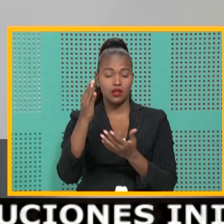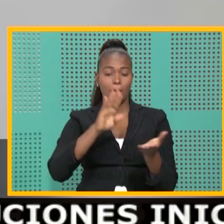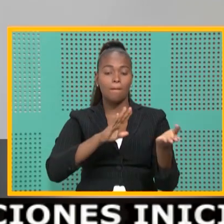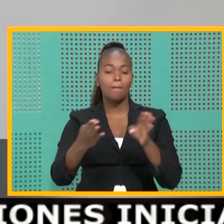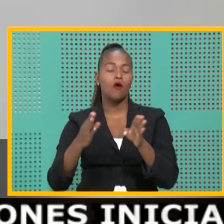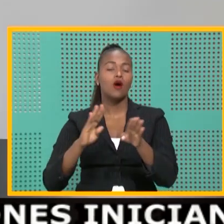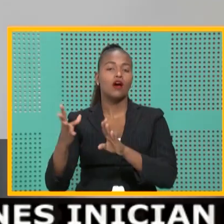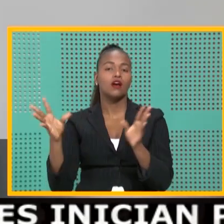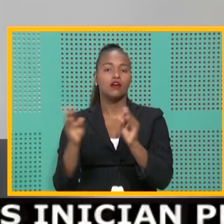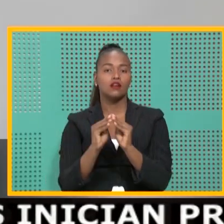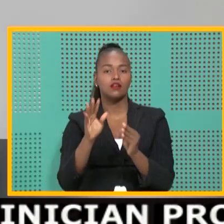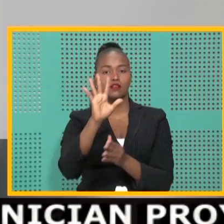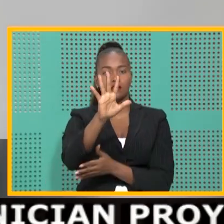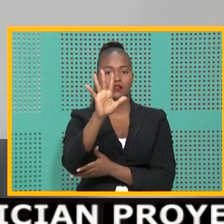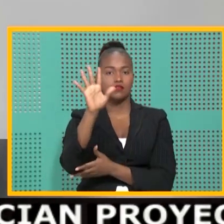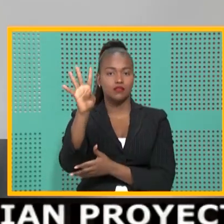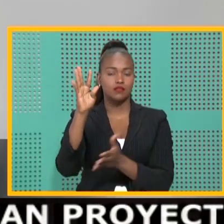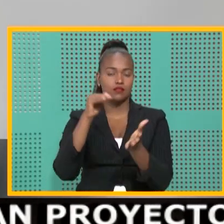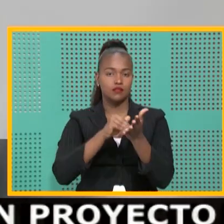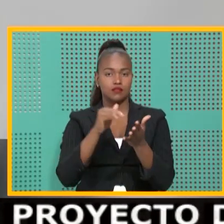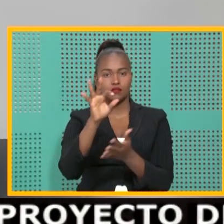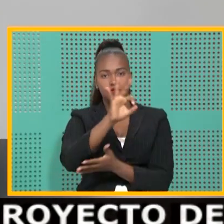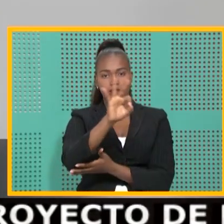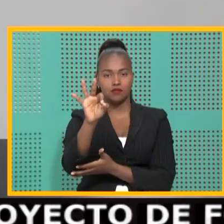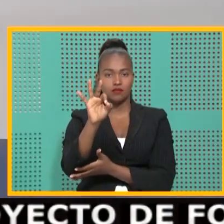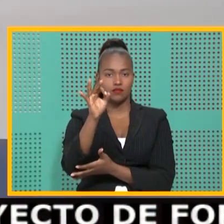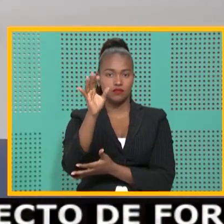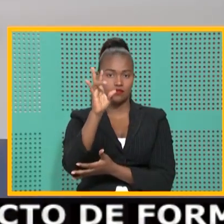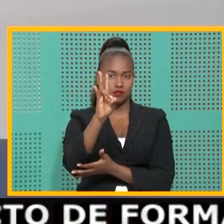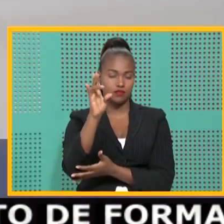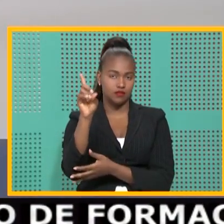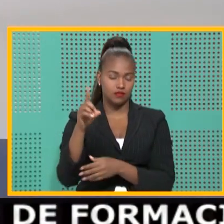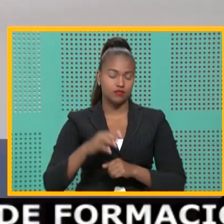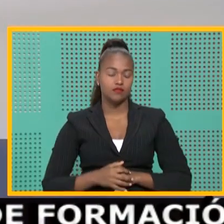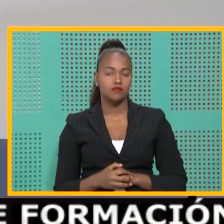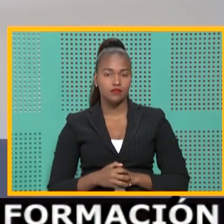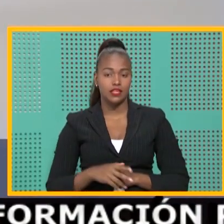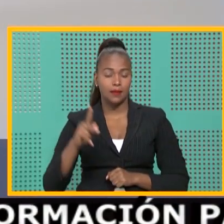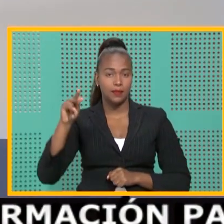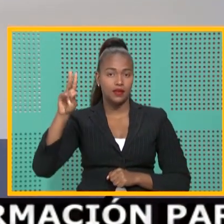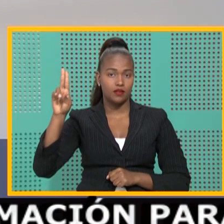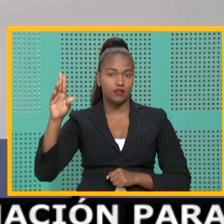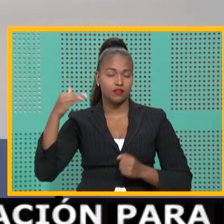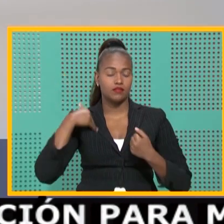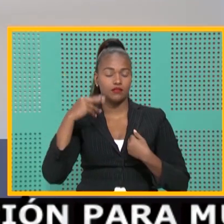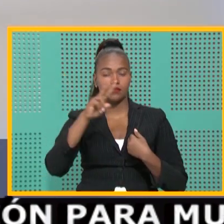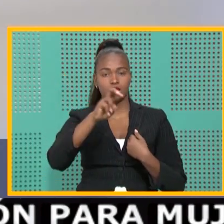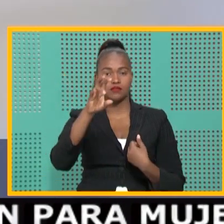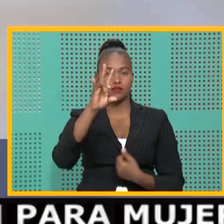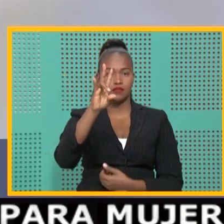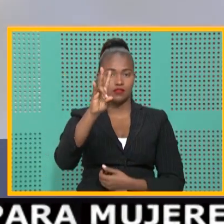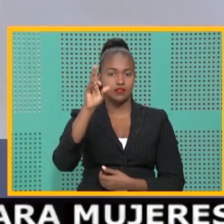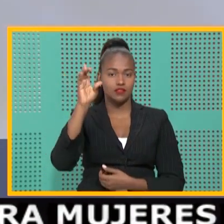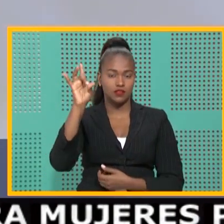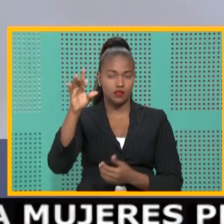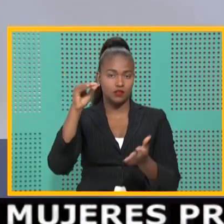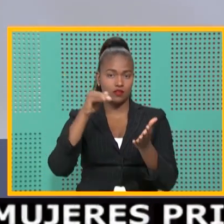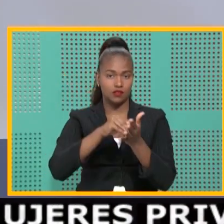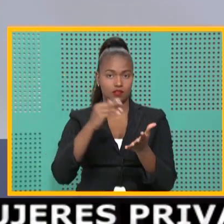fallecidos son 54.971. En Perú hay 268